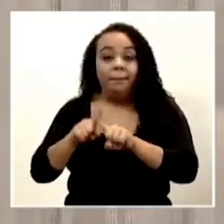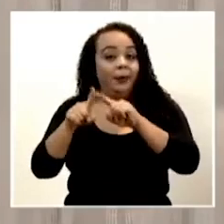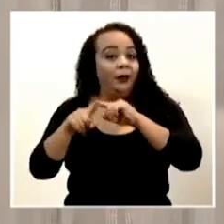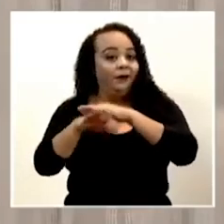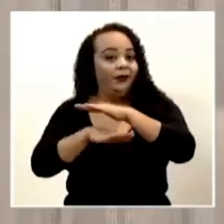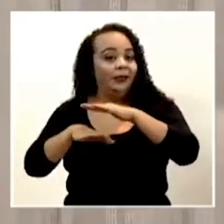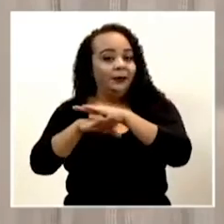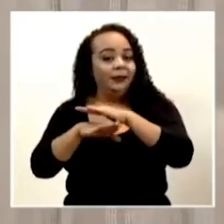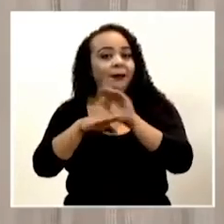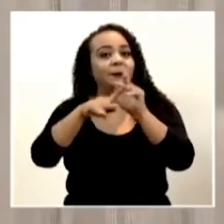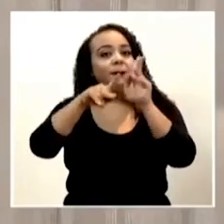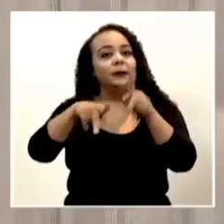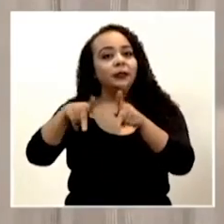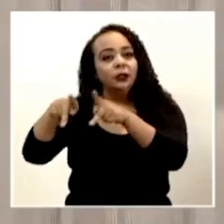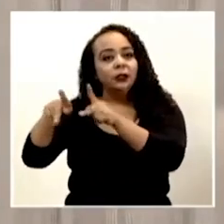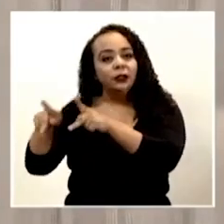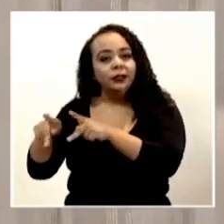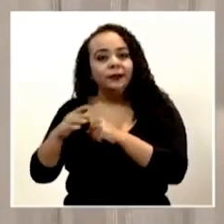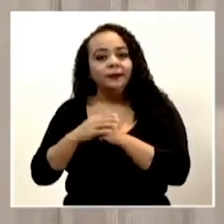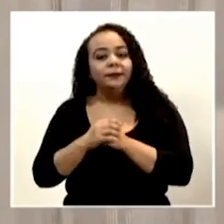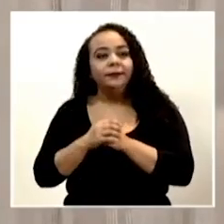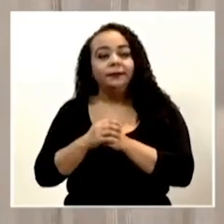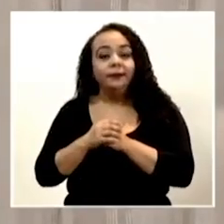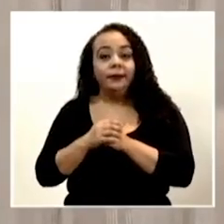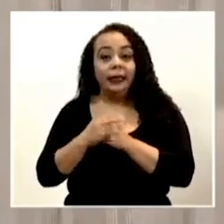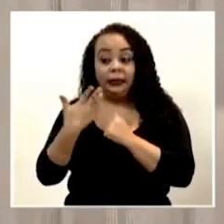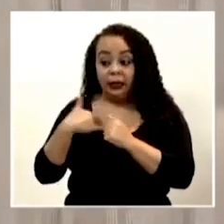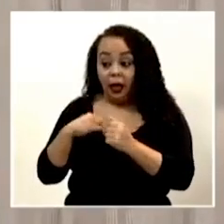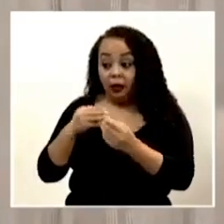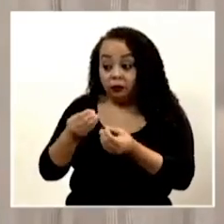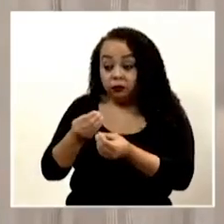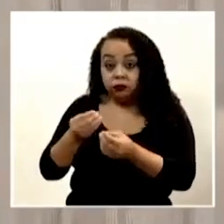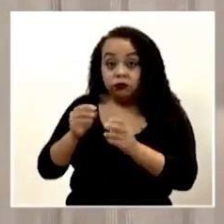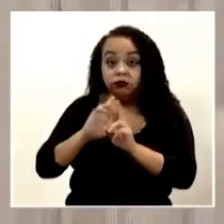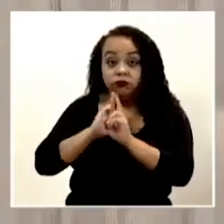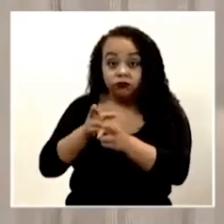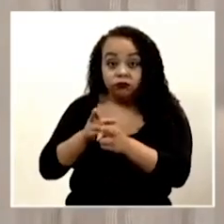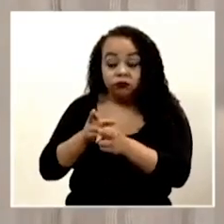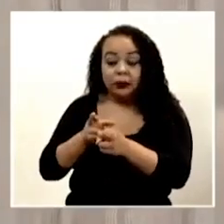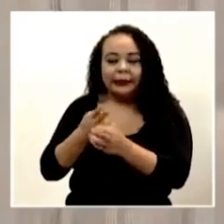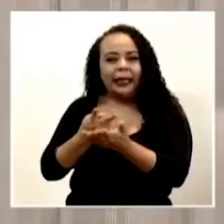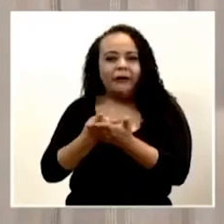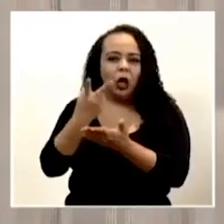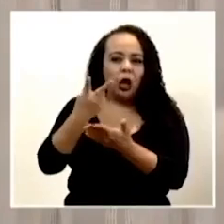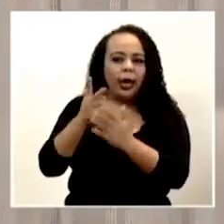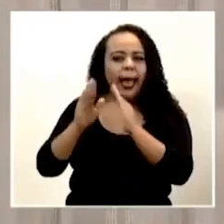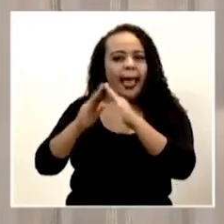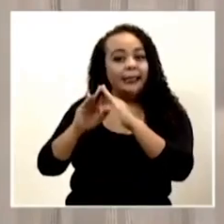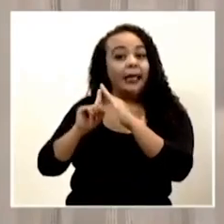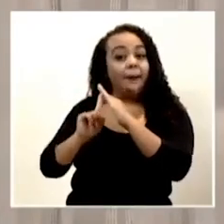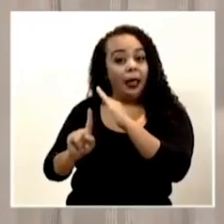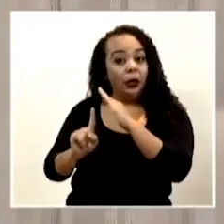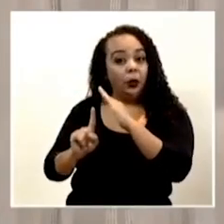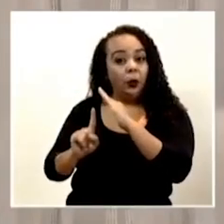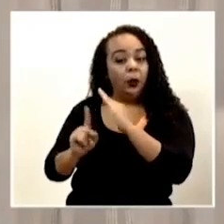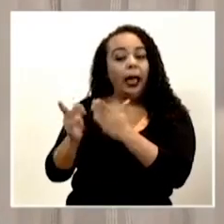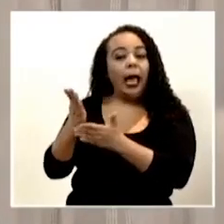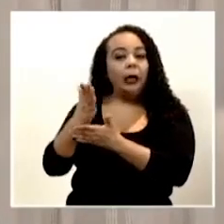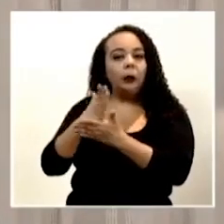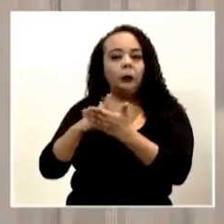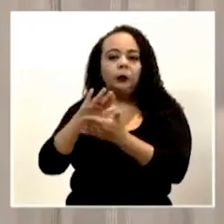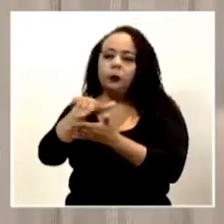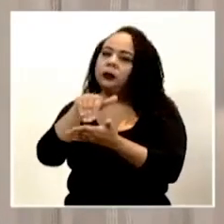son personas que, eh, cuando se diagnostican, se valoran si hay que tenerlos en aislamiento, en algún